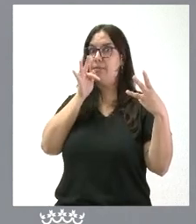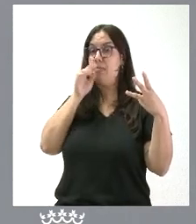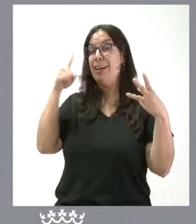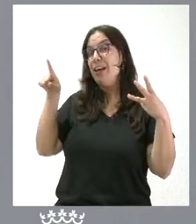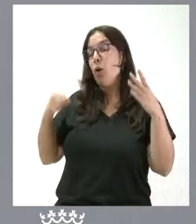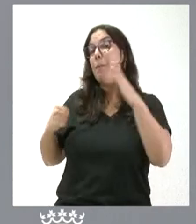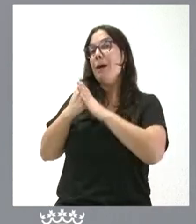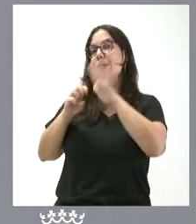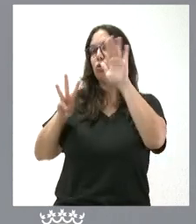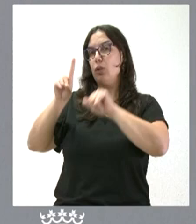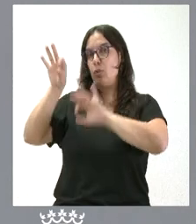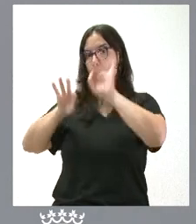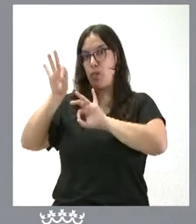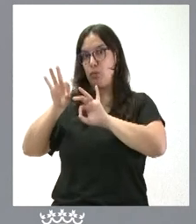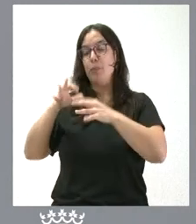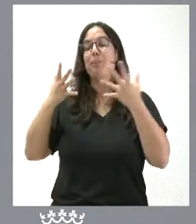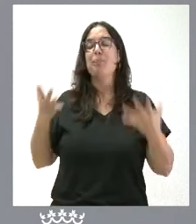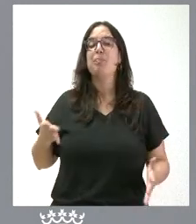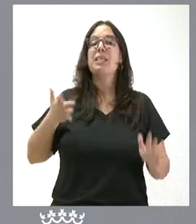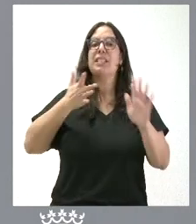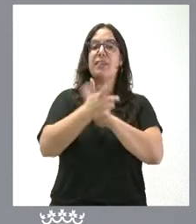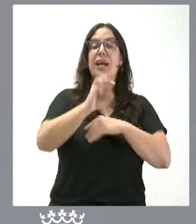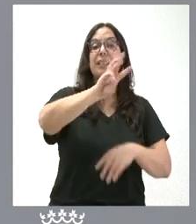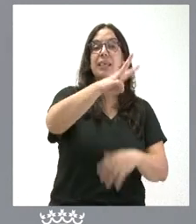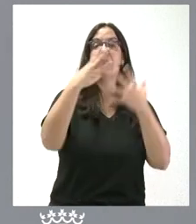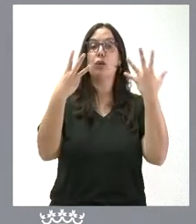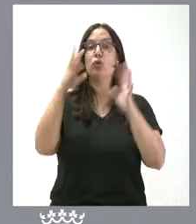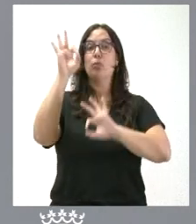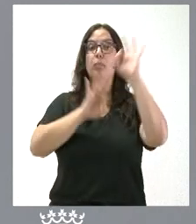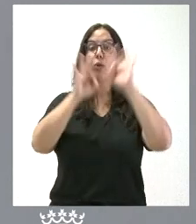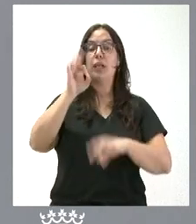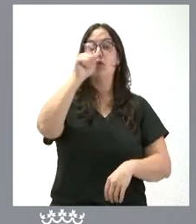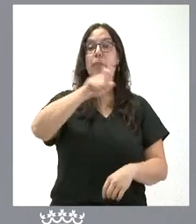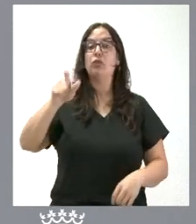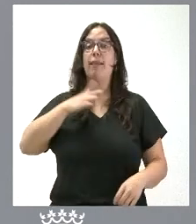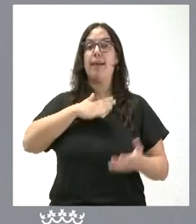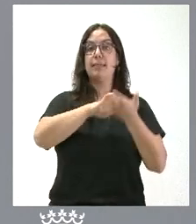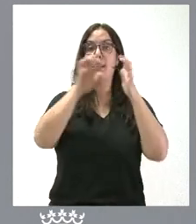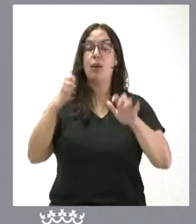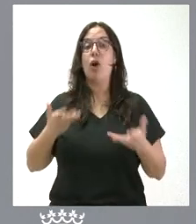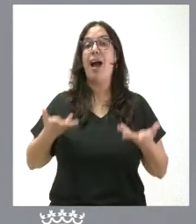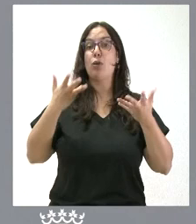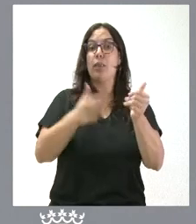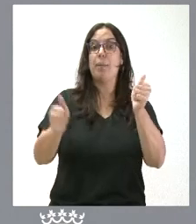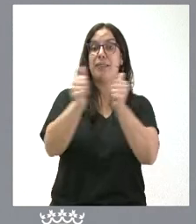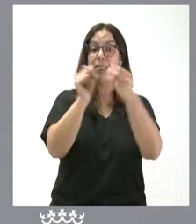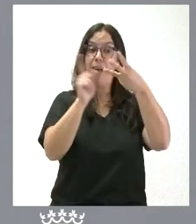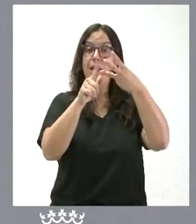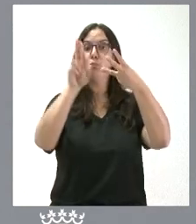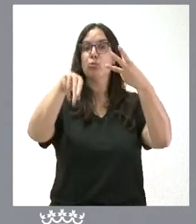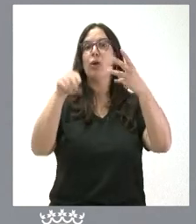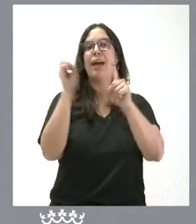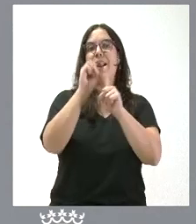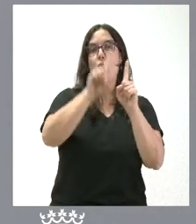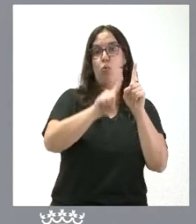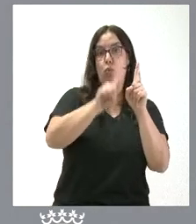81%. Dicho de otra manera, el 38% de las personas de Castilla y León que reciben ayuda de dependencia son de grado 1, en la media